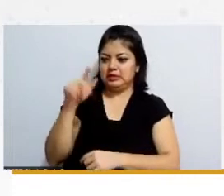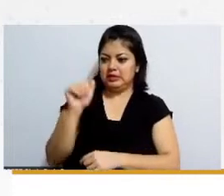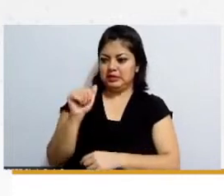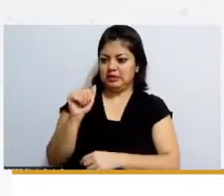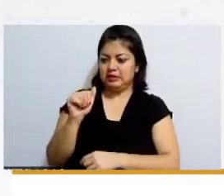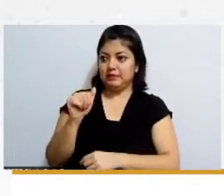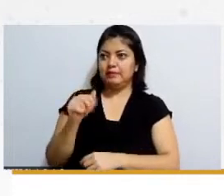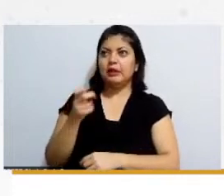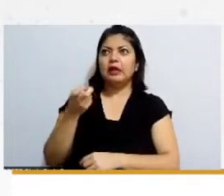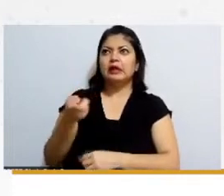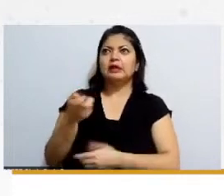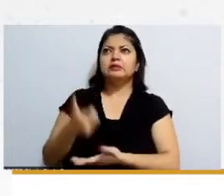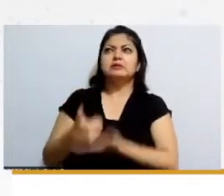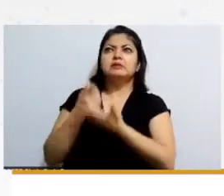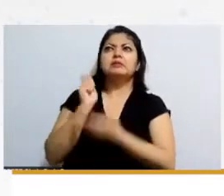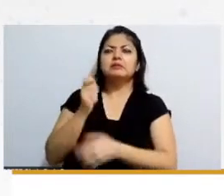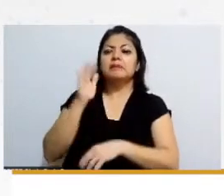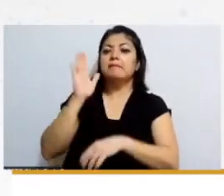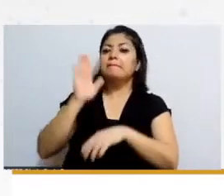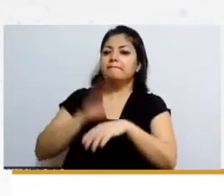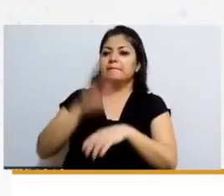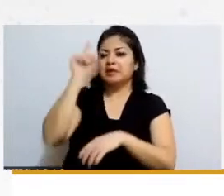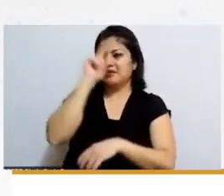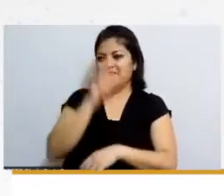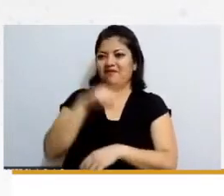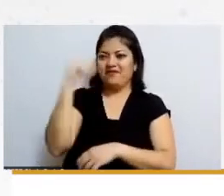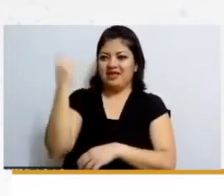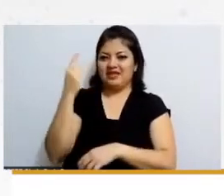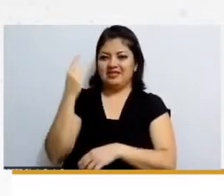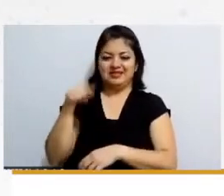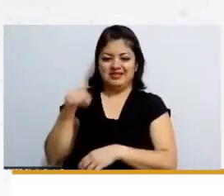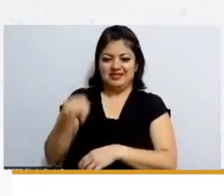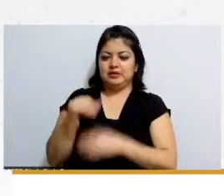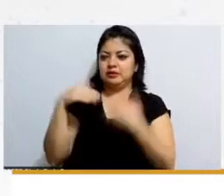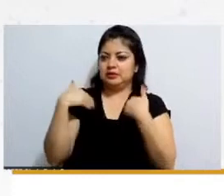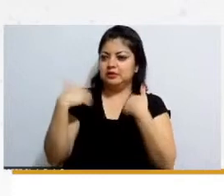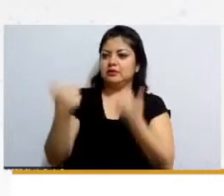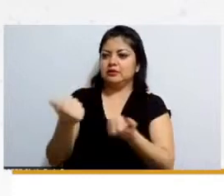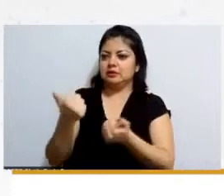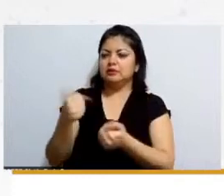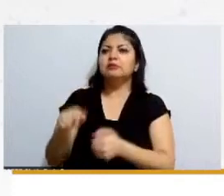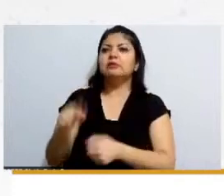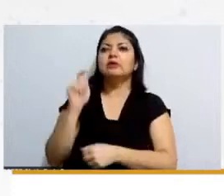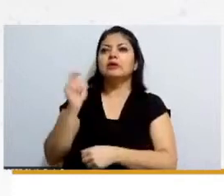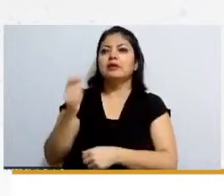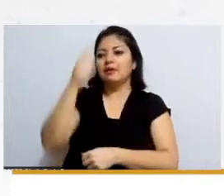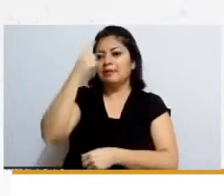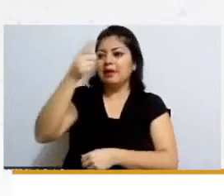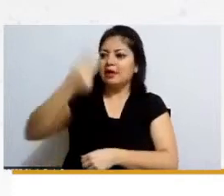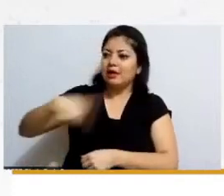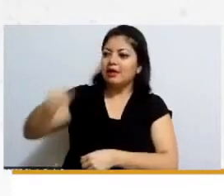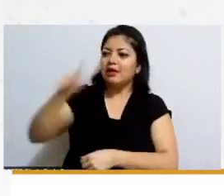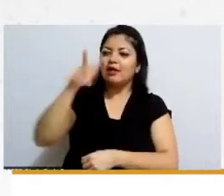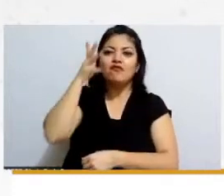entendimiento de los que van a ser los futuros postulantes abogados que van a estar